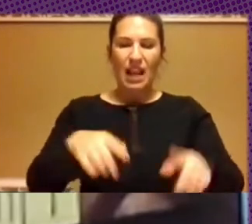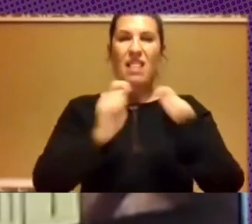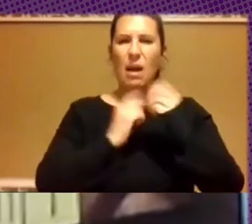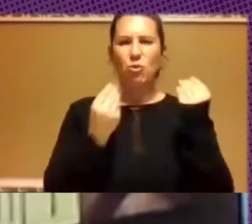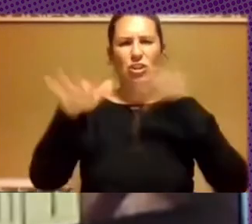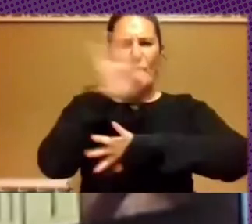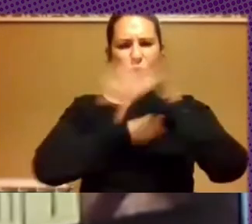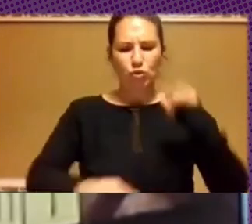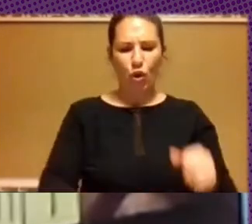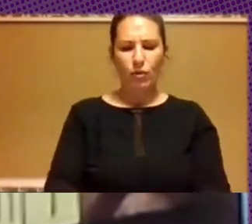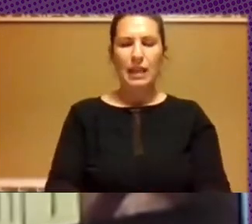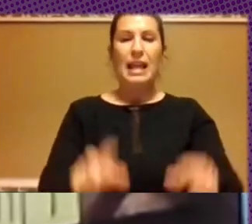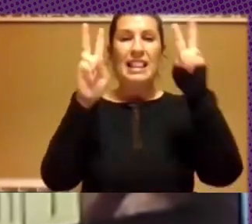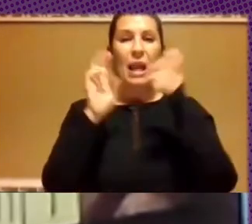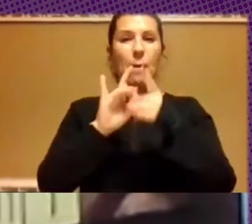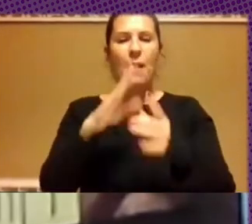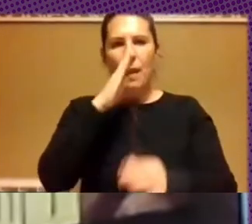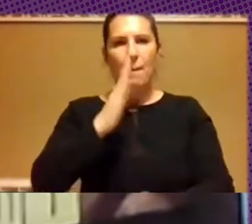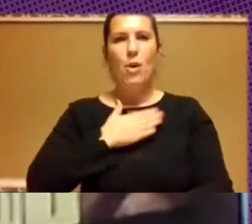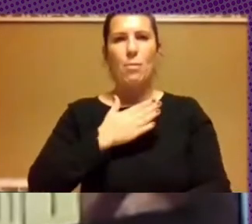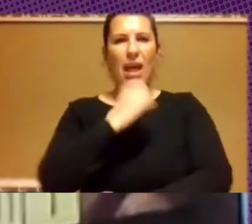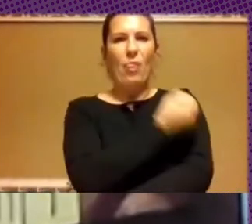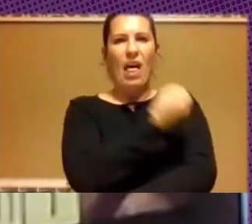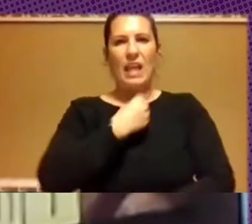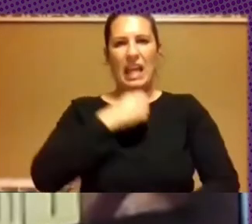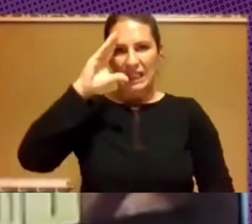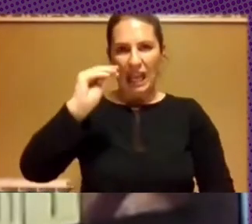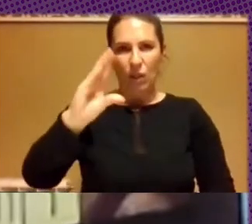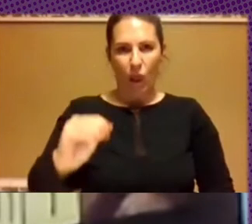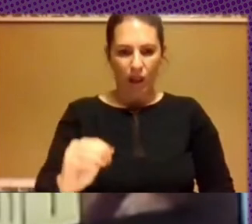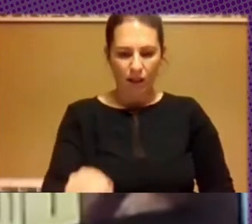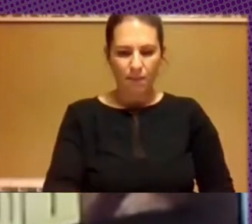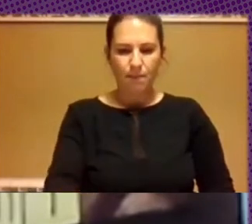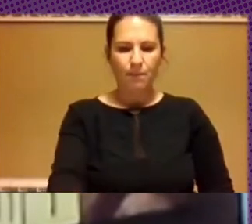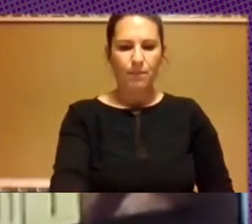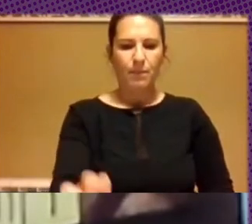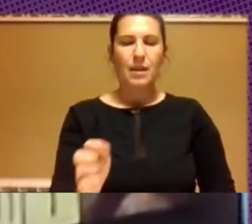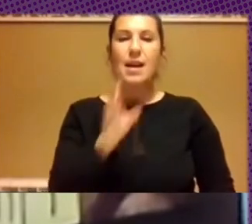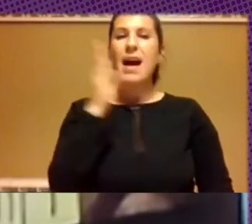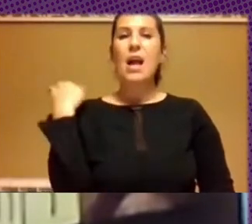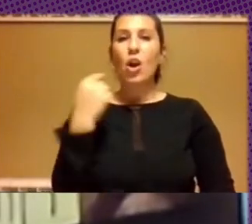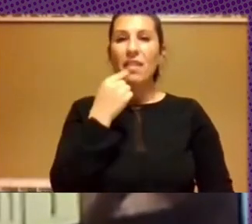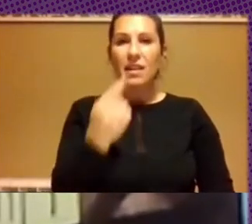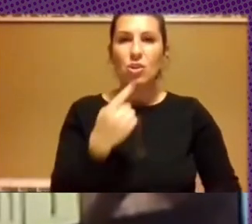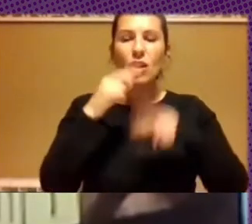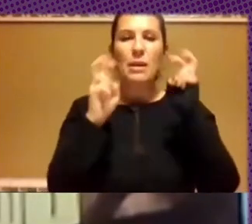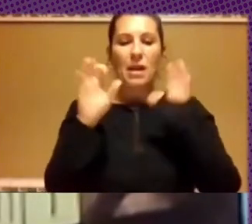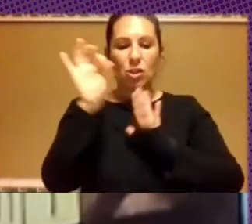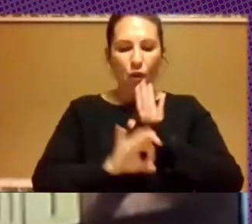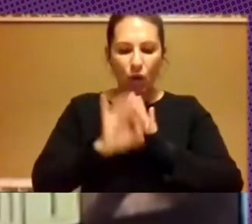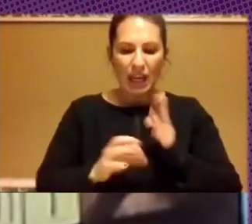las cuestiones vinculadas con la propiedad intelectual. Y acá ato con lo que empezaba hablando de las cuestiones de software libre.